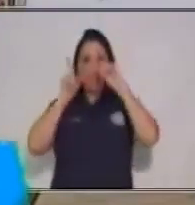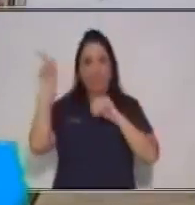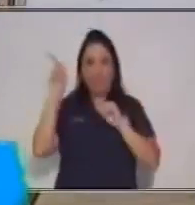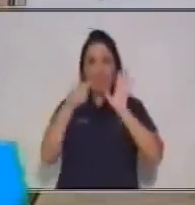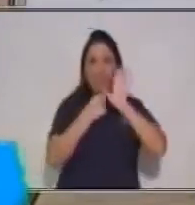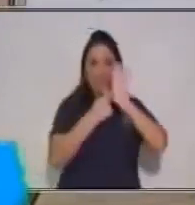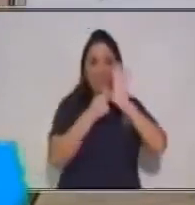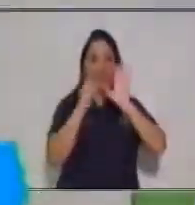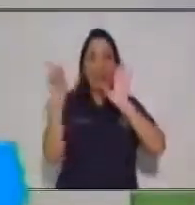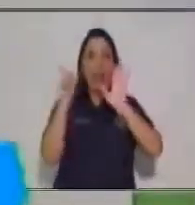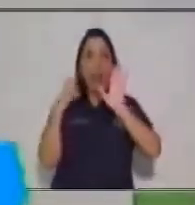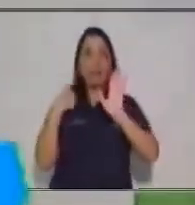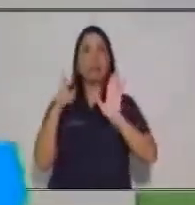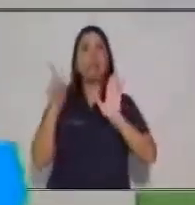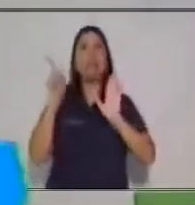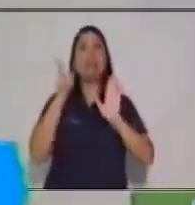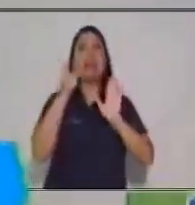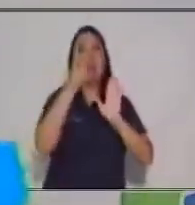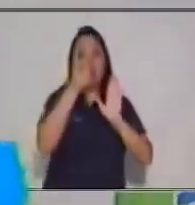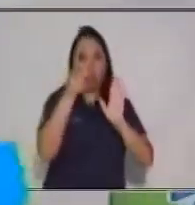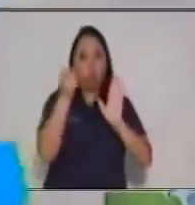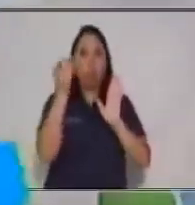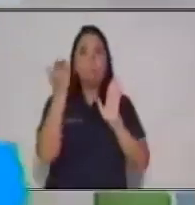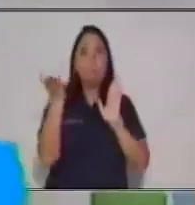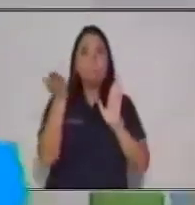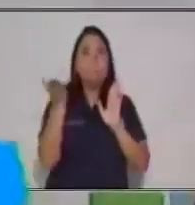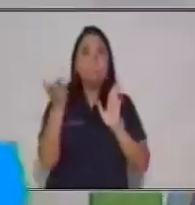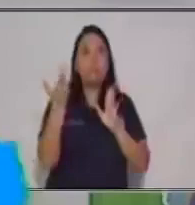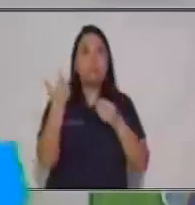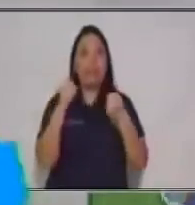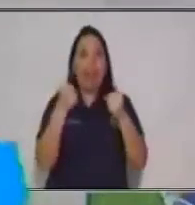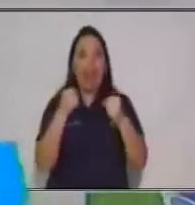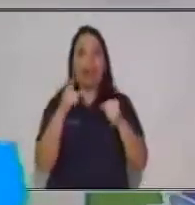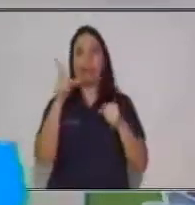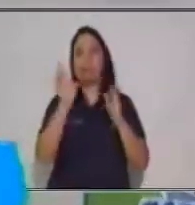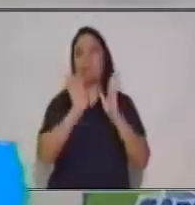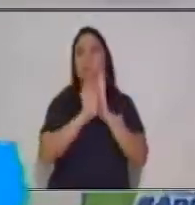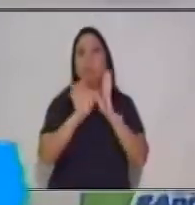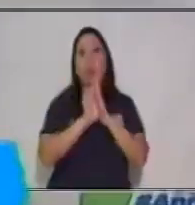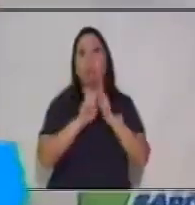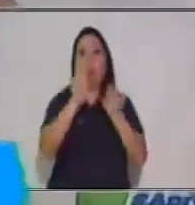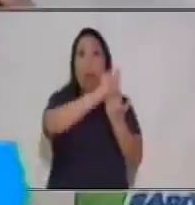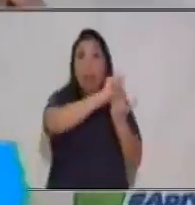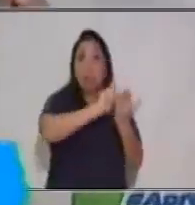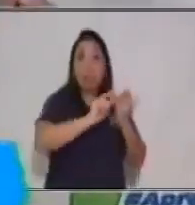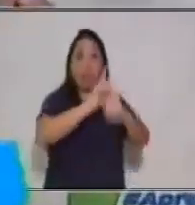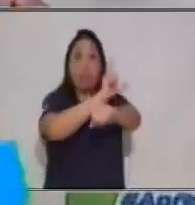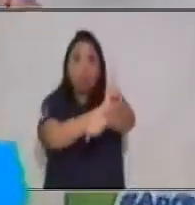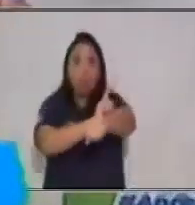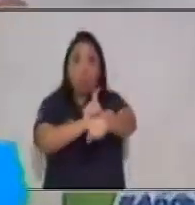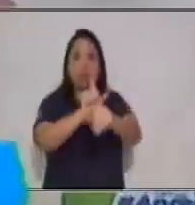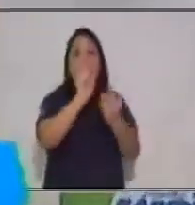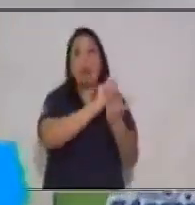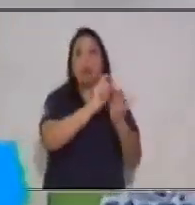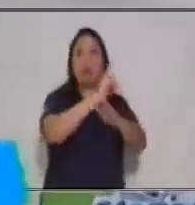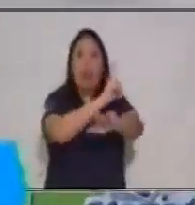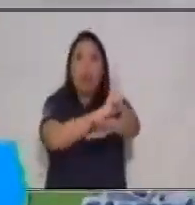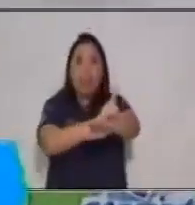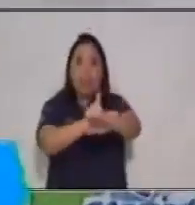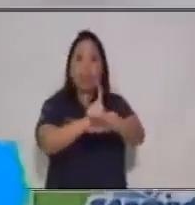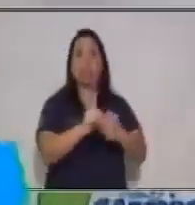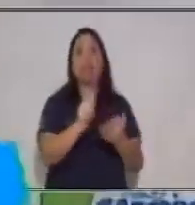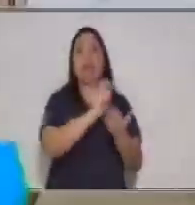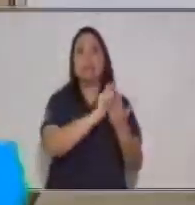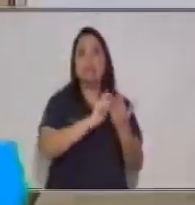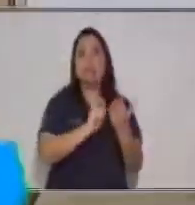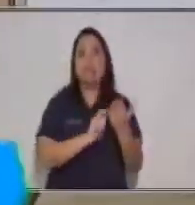se te pide que realices textos, escribas cuentos, crees alguna fábula, presentes algún